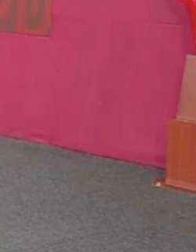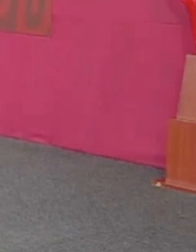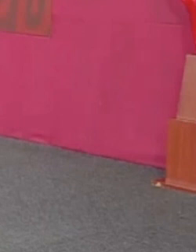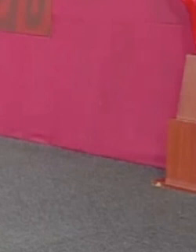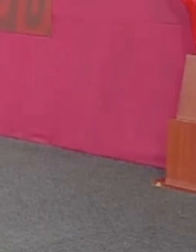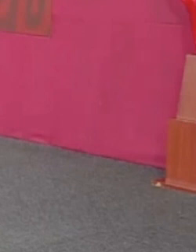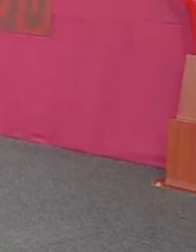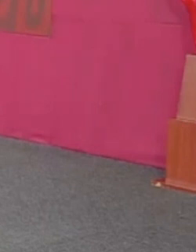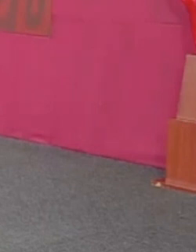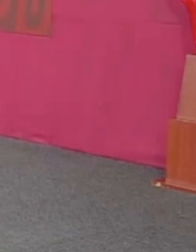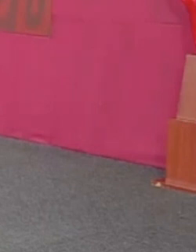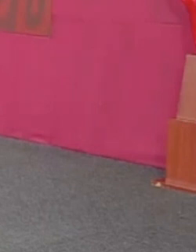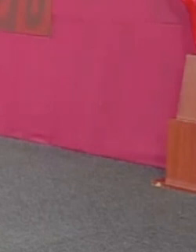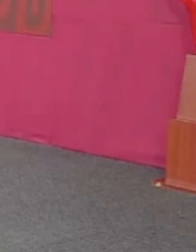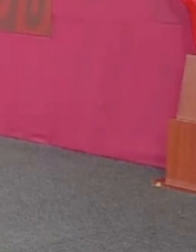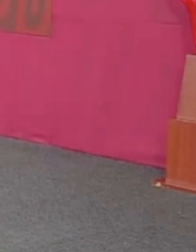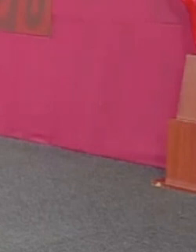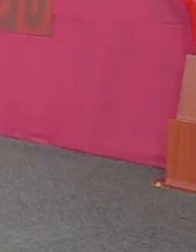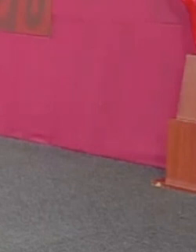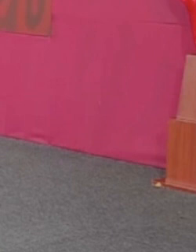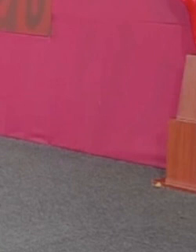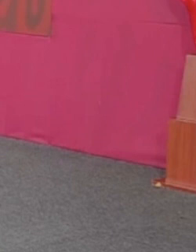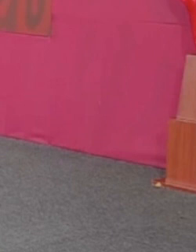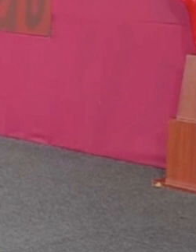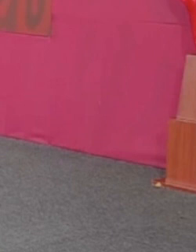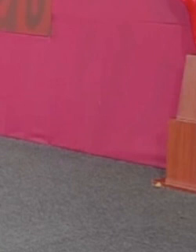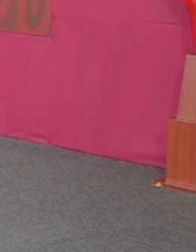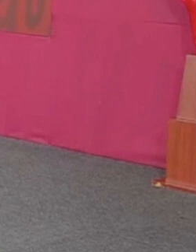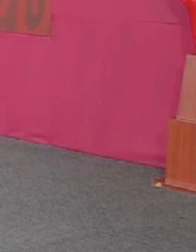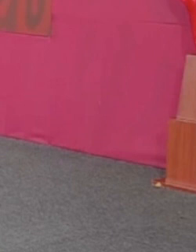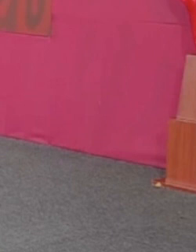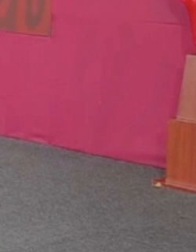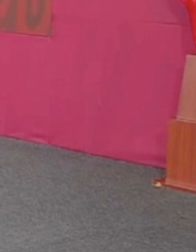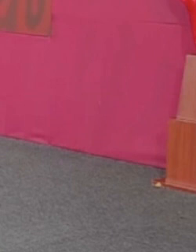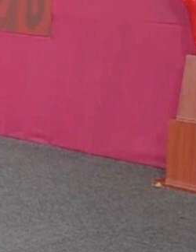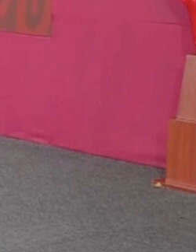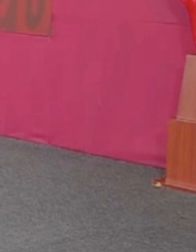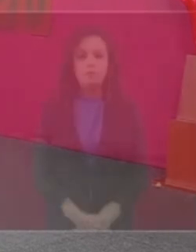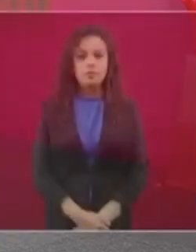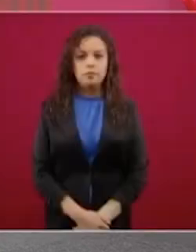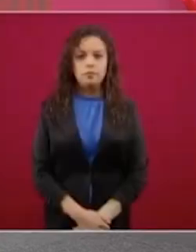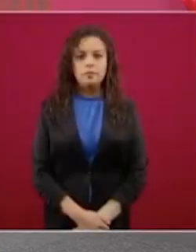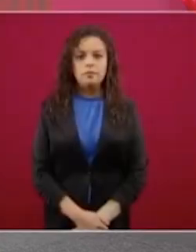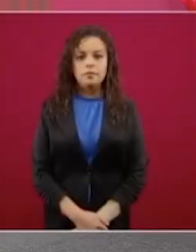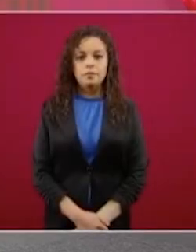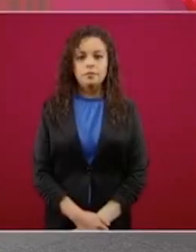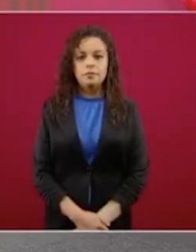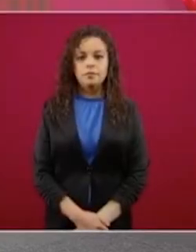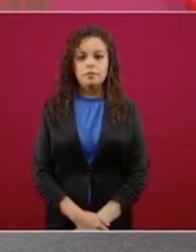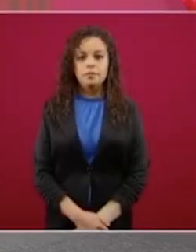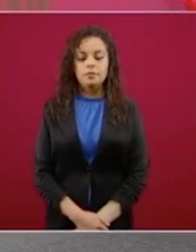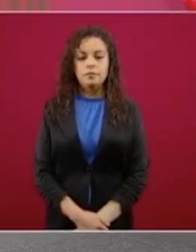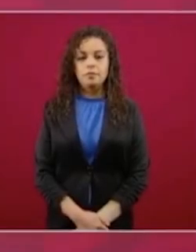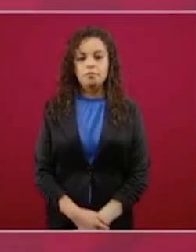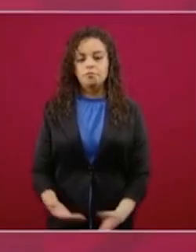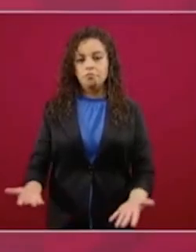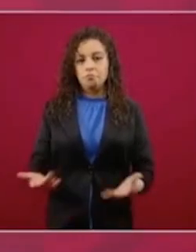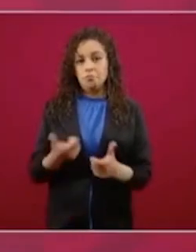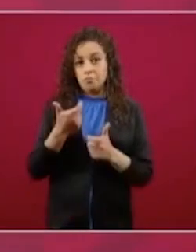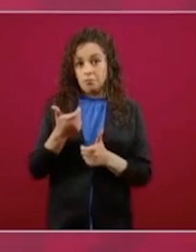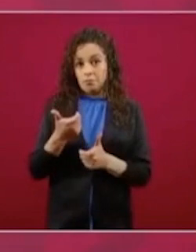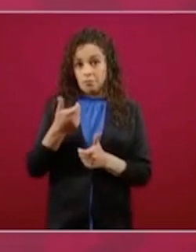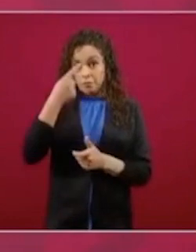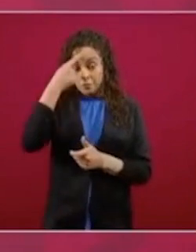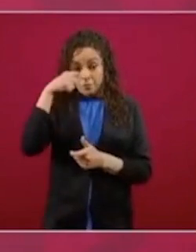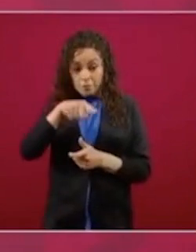Eso significa que si en gastos de operación íbamos a